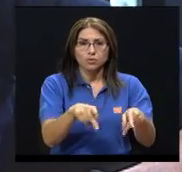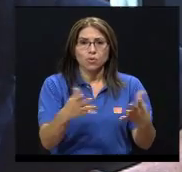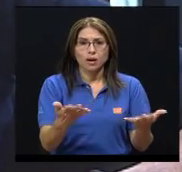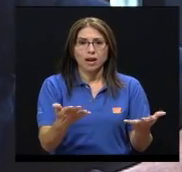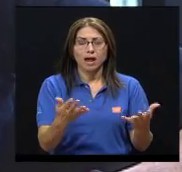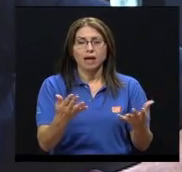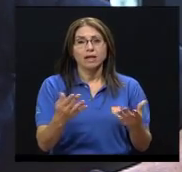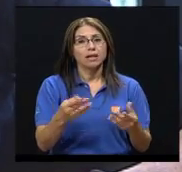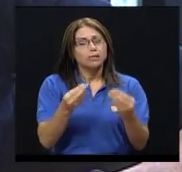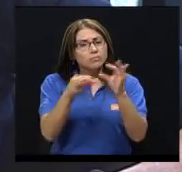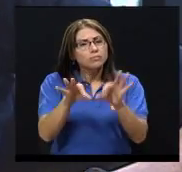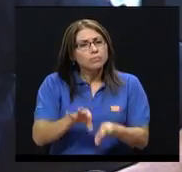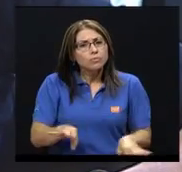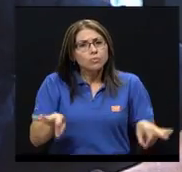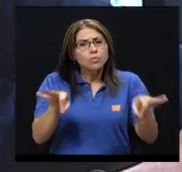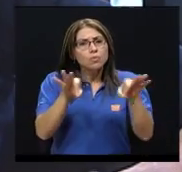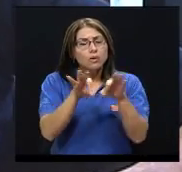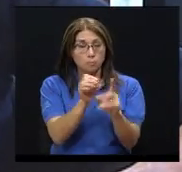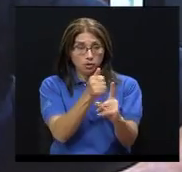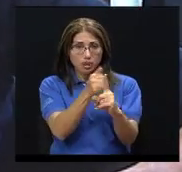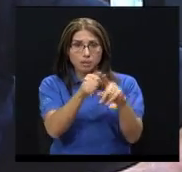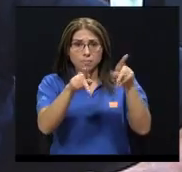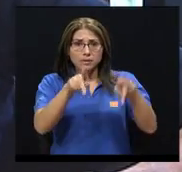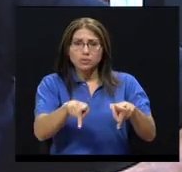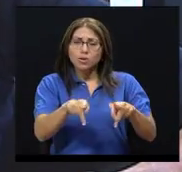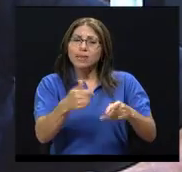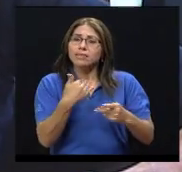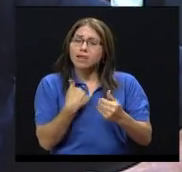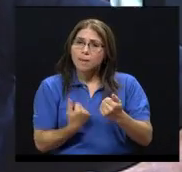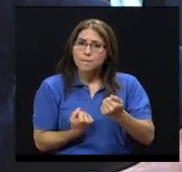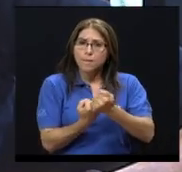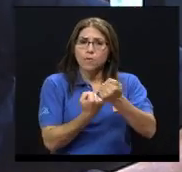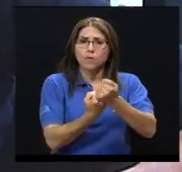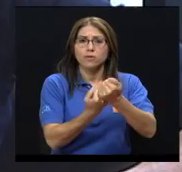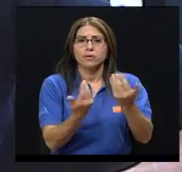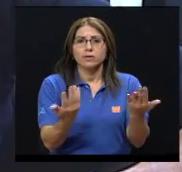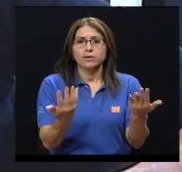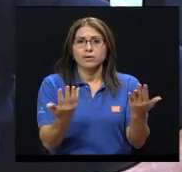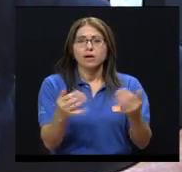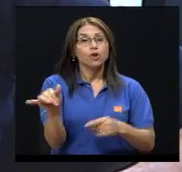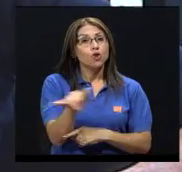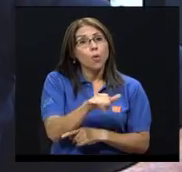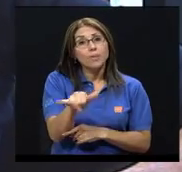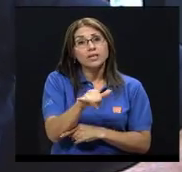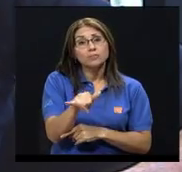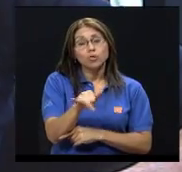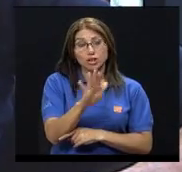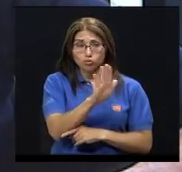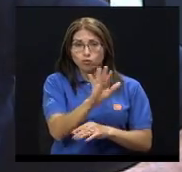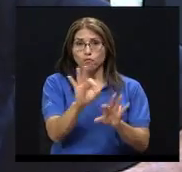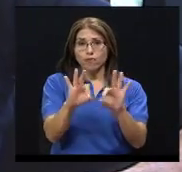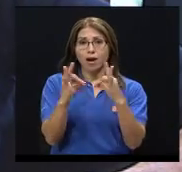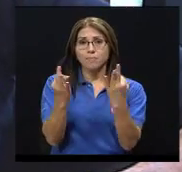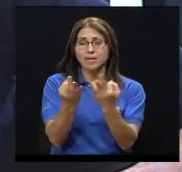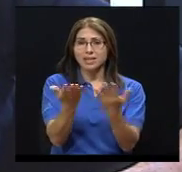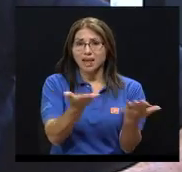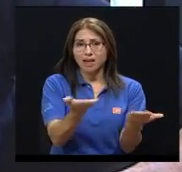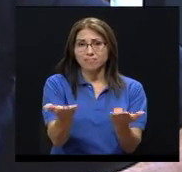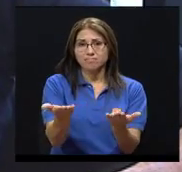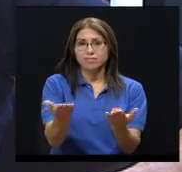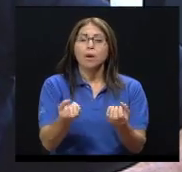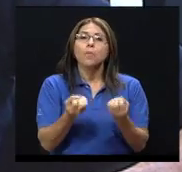realmente es muy importante que la persona reciba el apoyo que necesita. Lo mismo que la familia.